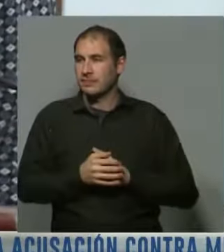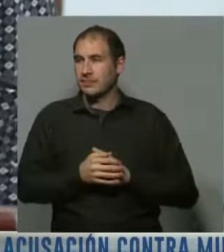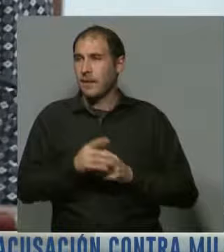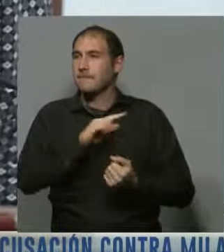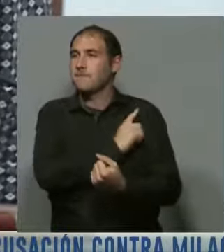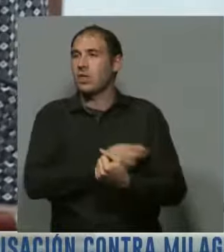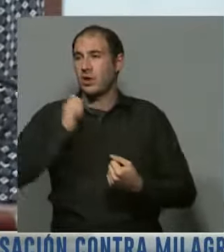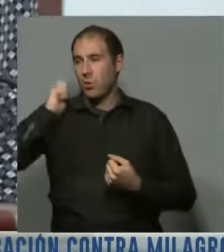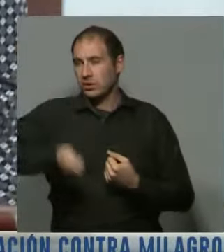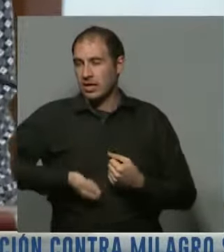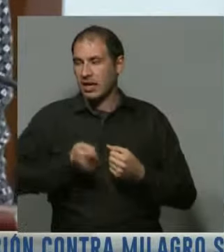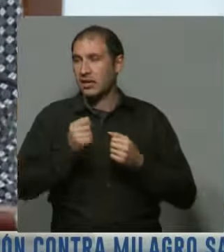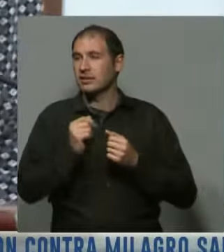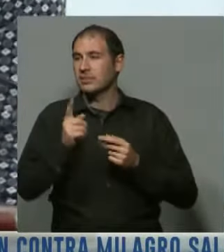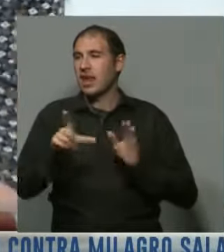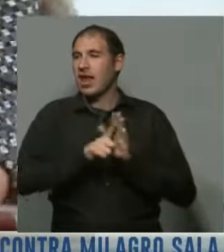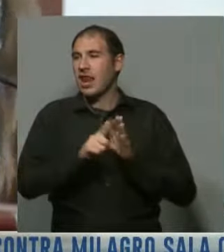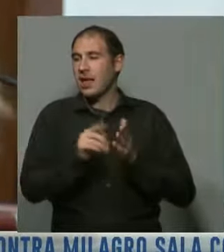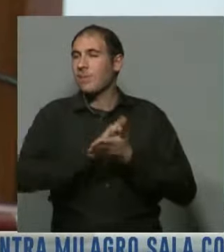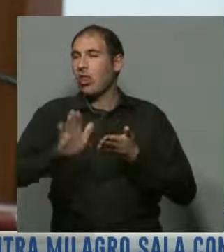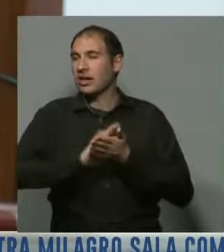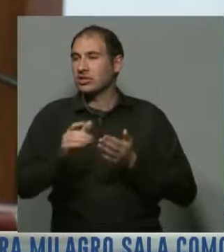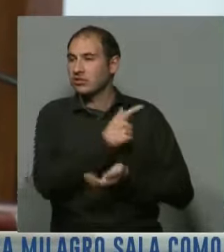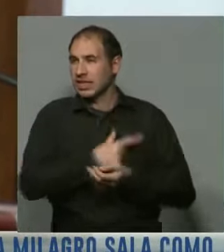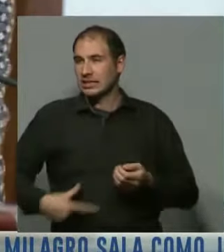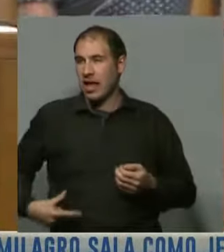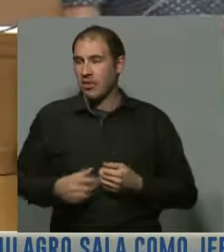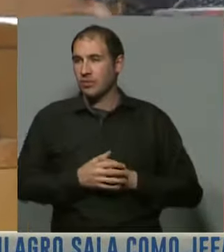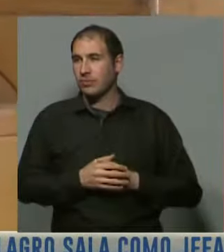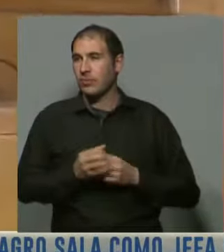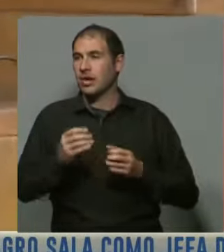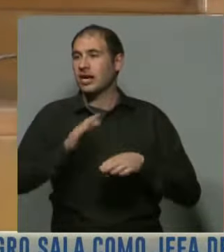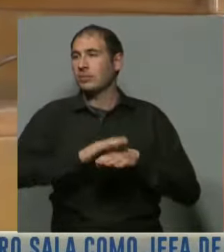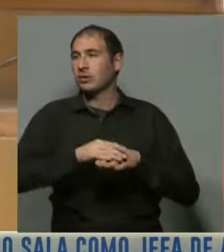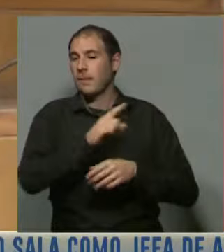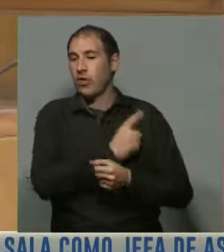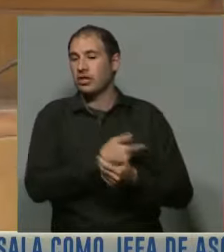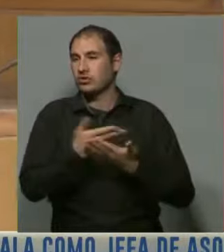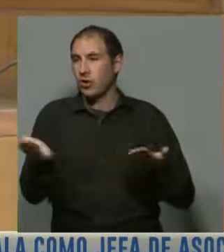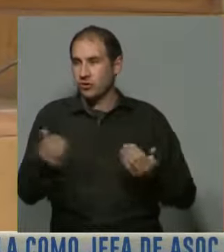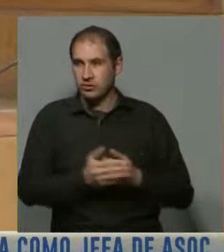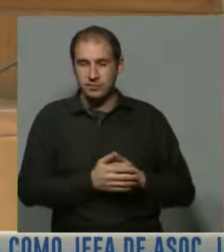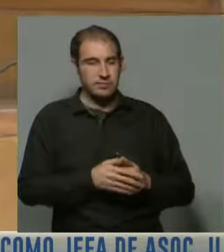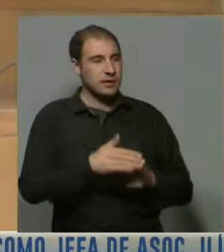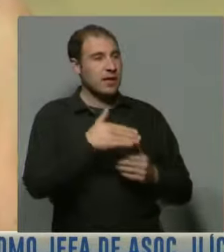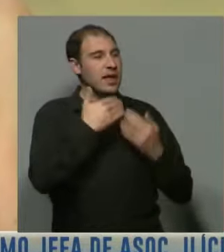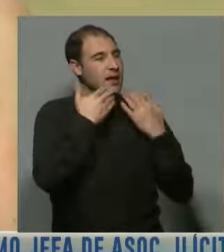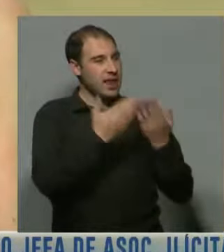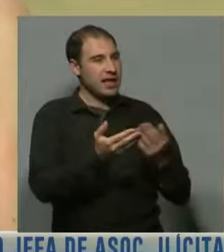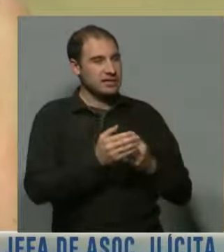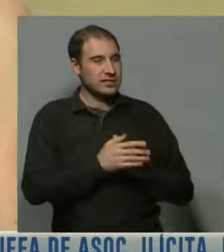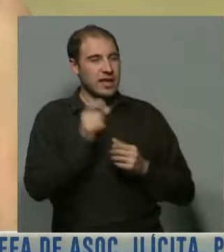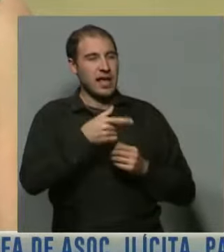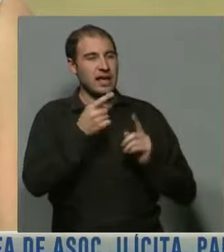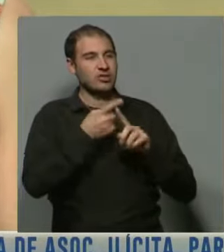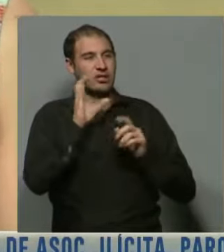Poder Judicial y de lo que es a las leyes de modernización del Estado por parte de todos los poderes. Exacto. Marcelo, te agradecemos por